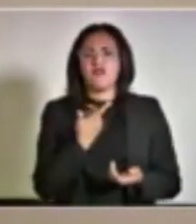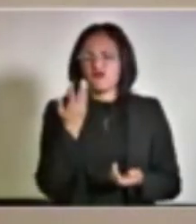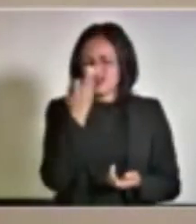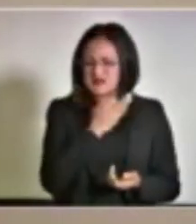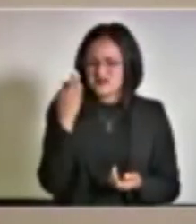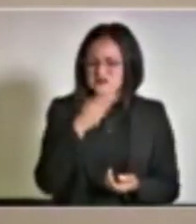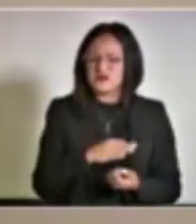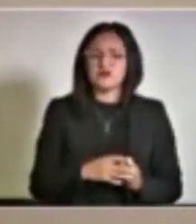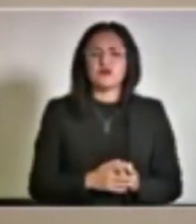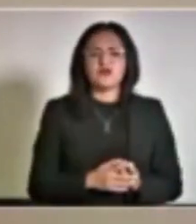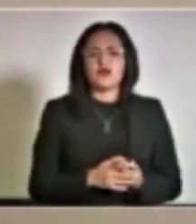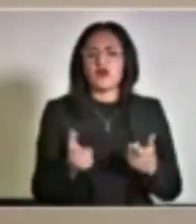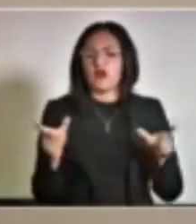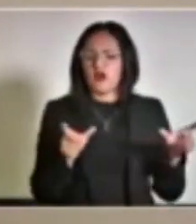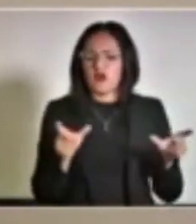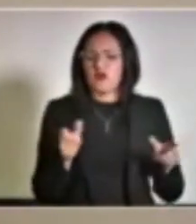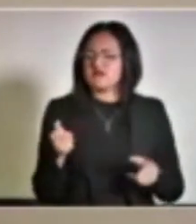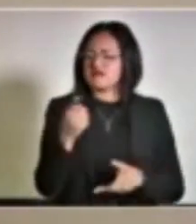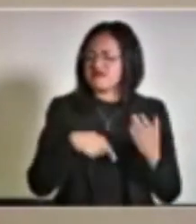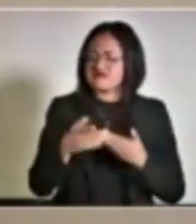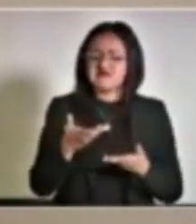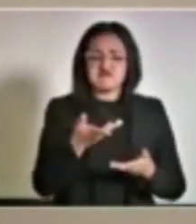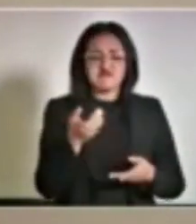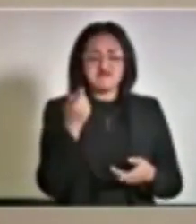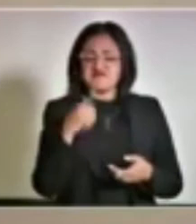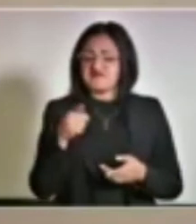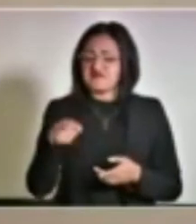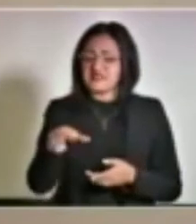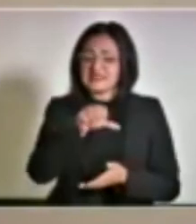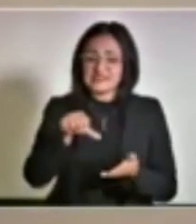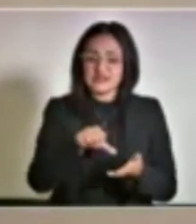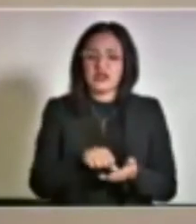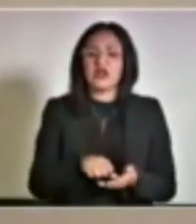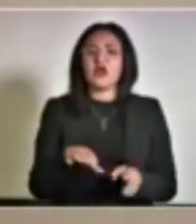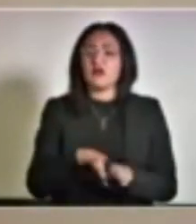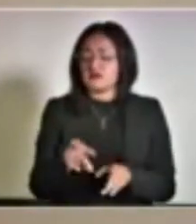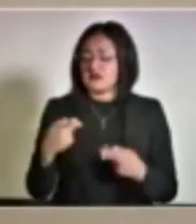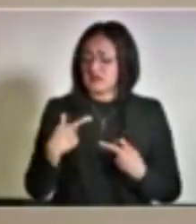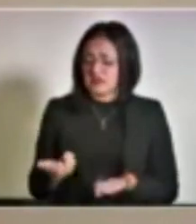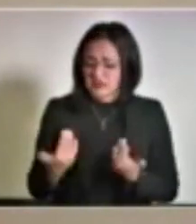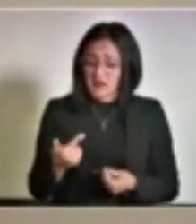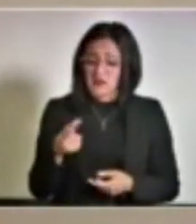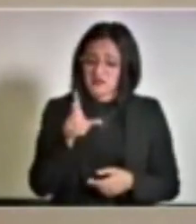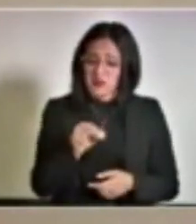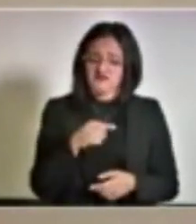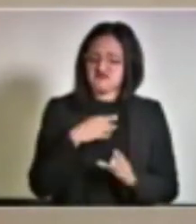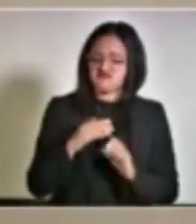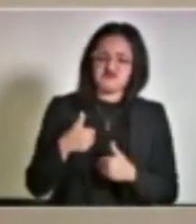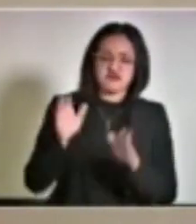el control del comercio en el centro, el pago de piso, derechos de piso